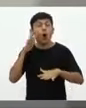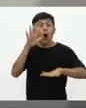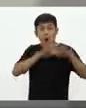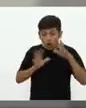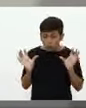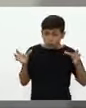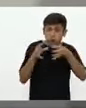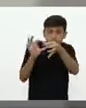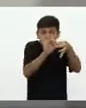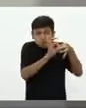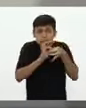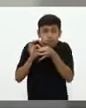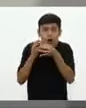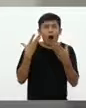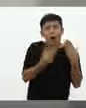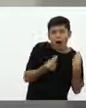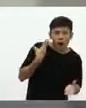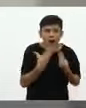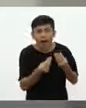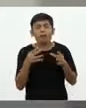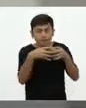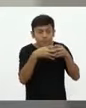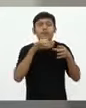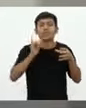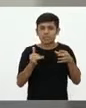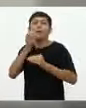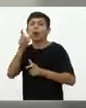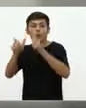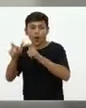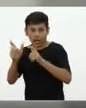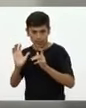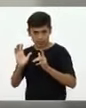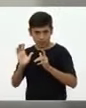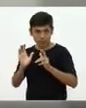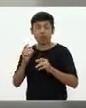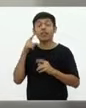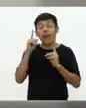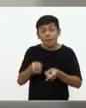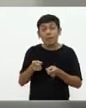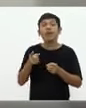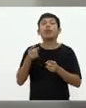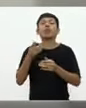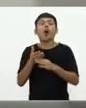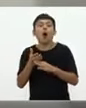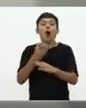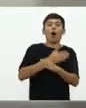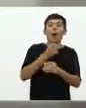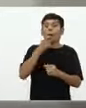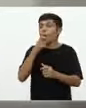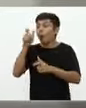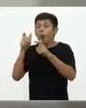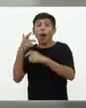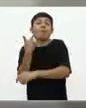juntos, unidos, colaborando, lo vamos a hacer de la mejor forma. Nos ha permitido adelantar la campaña de